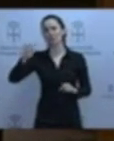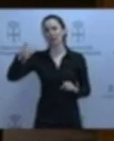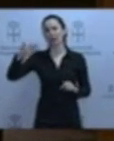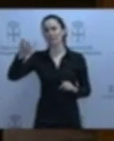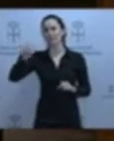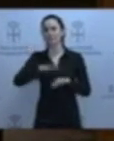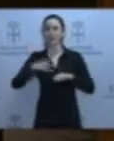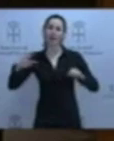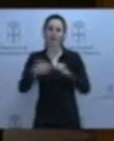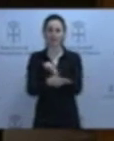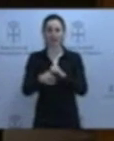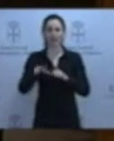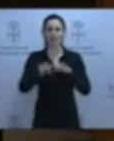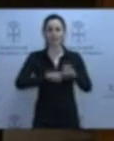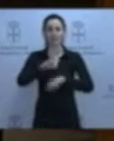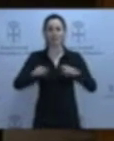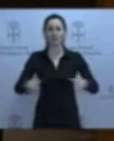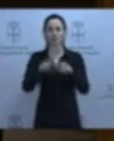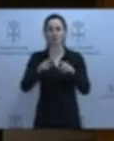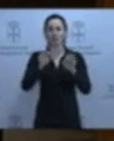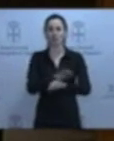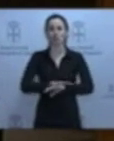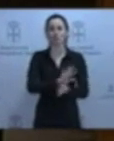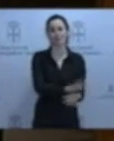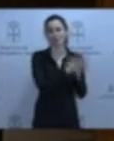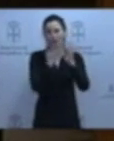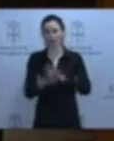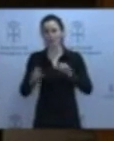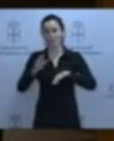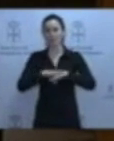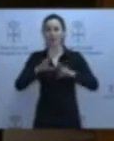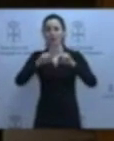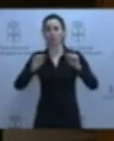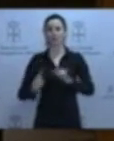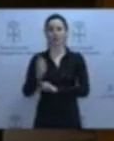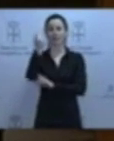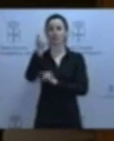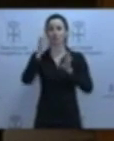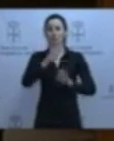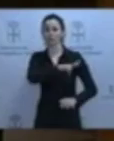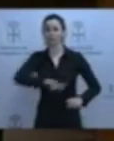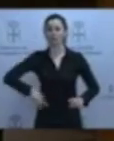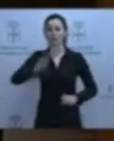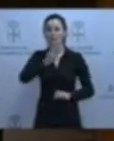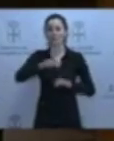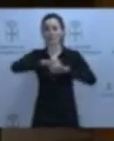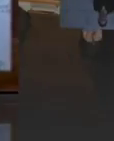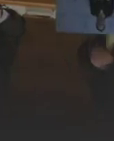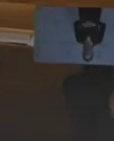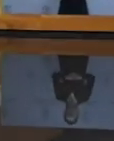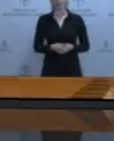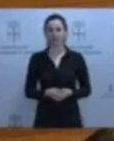las conquistas sociales que un gobierno de cambio lograría para Asturias fuesen bloqueadas por una eventual mayoría del PP en el Senado?